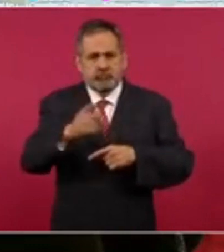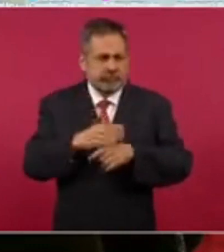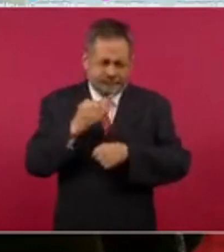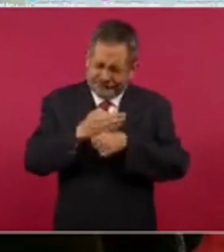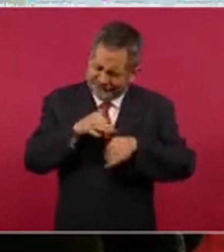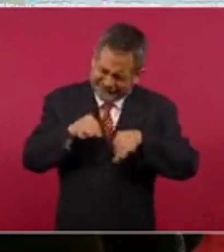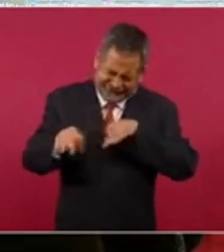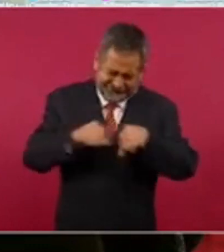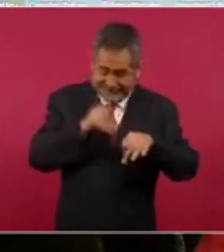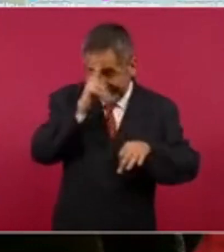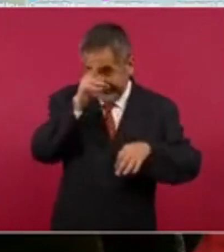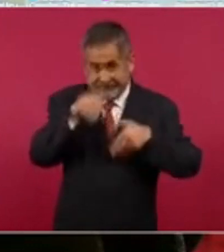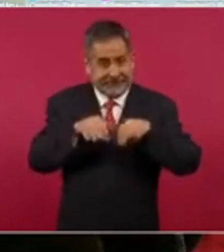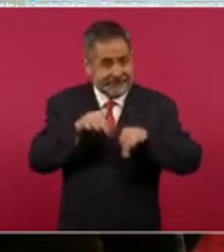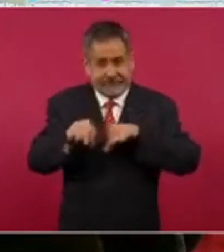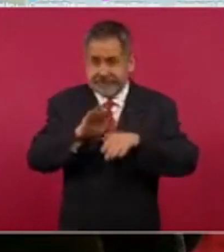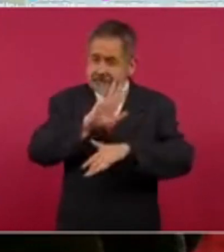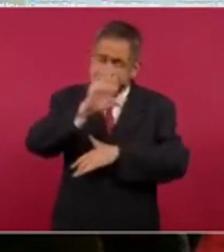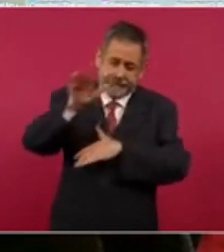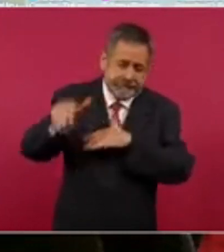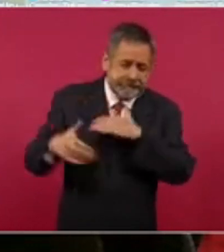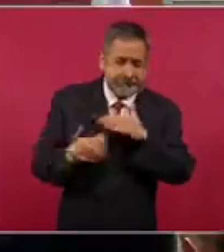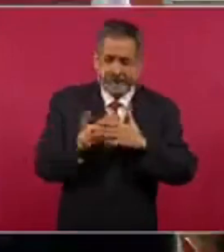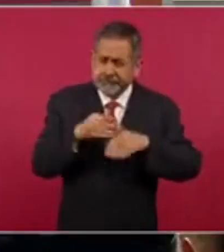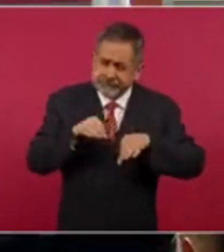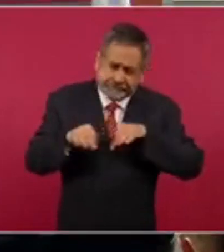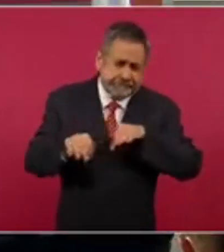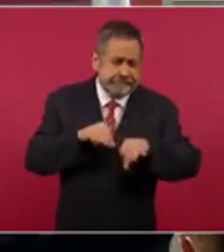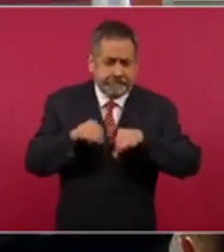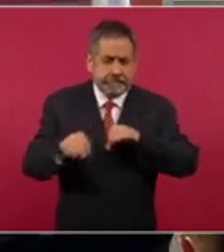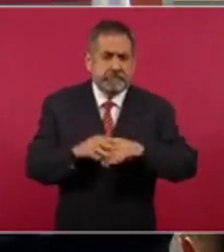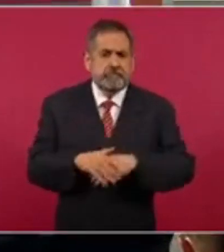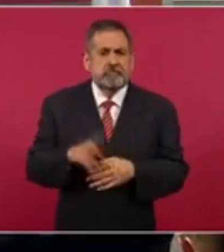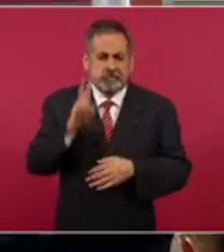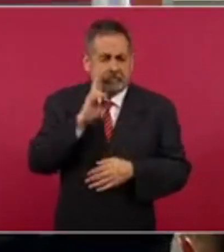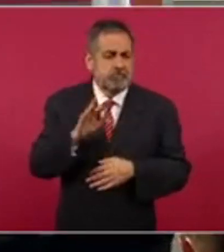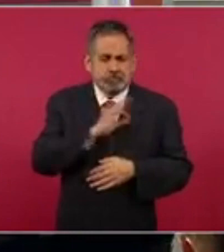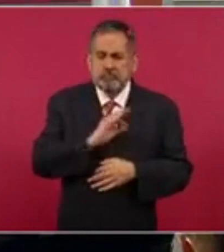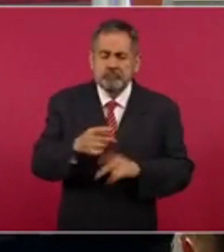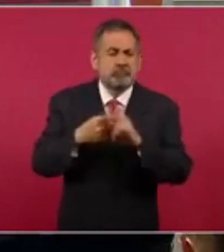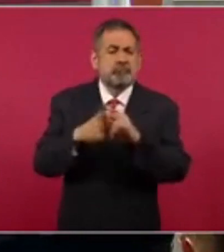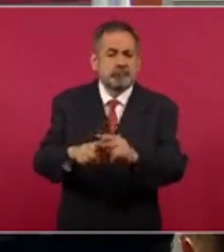trabajando muy bien día y noche, de que podemos iniciar